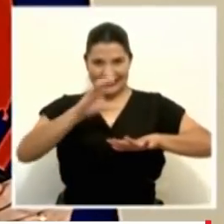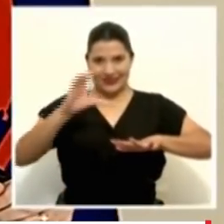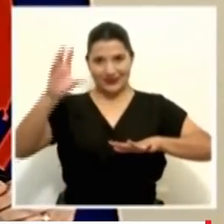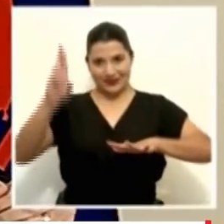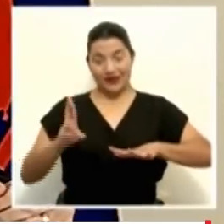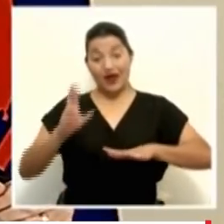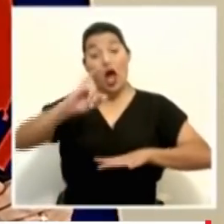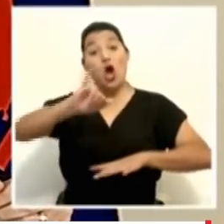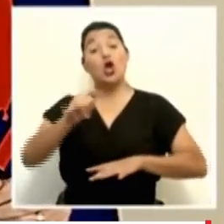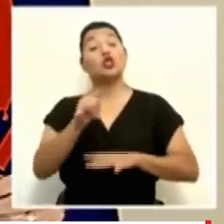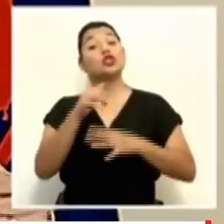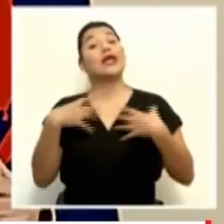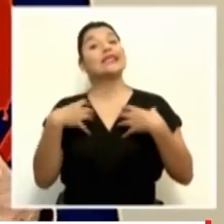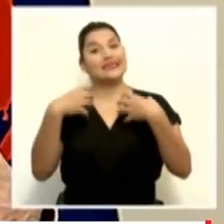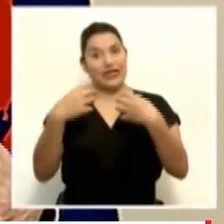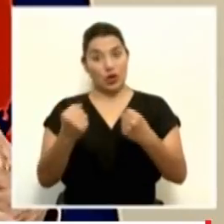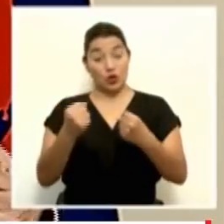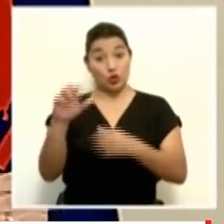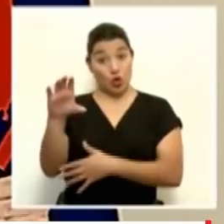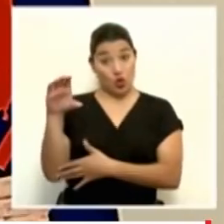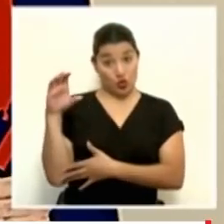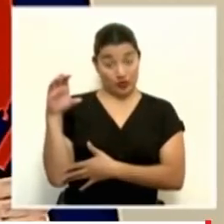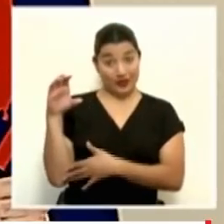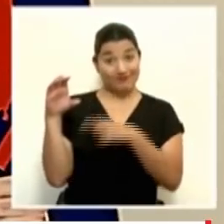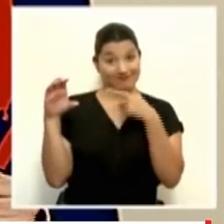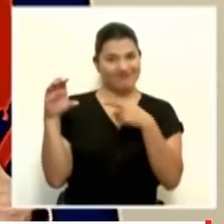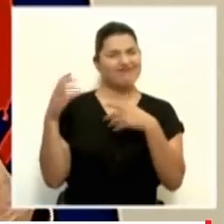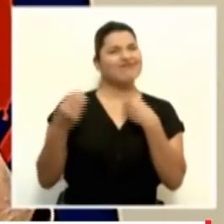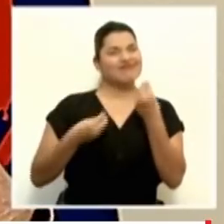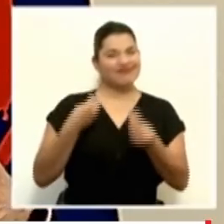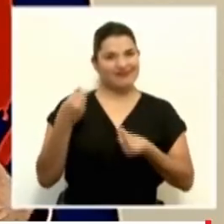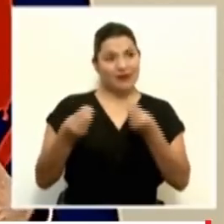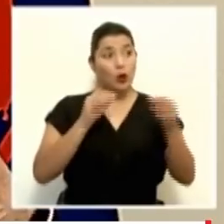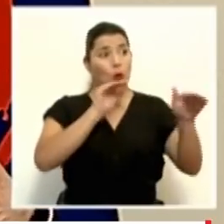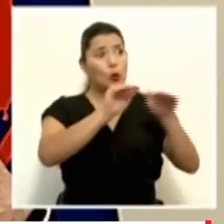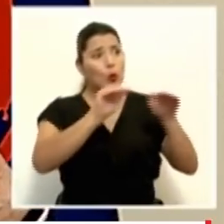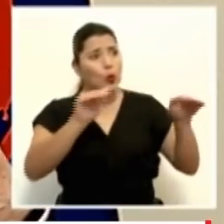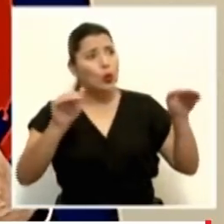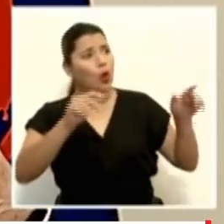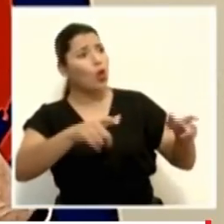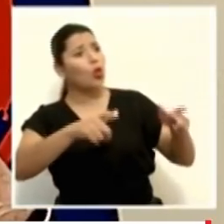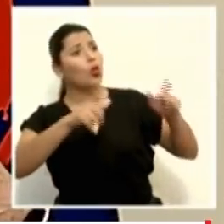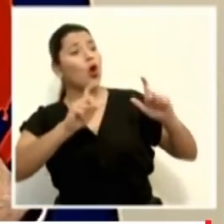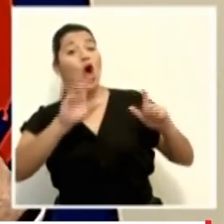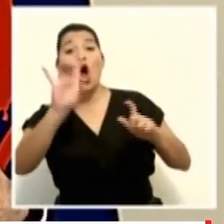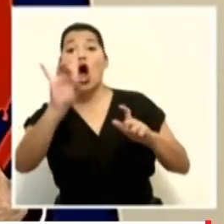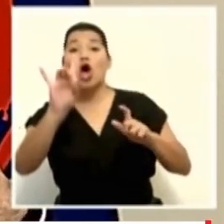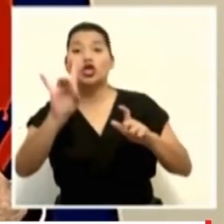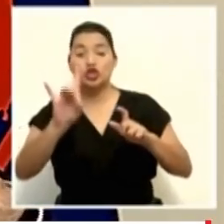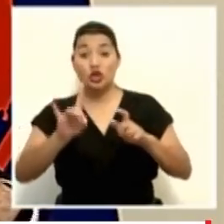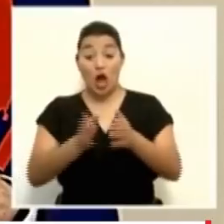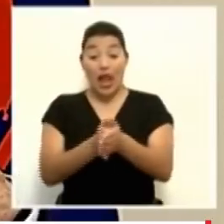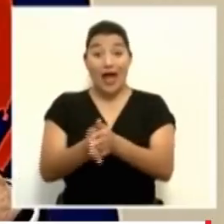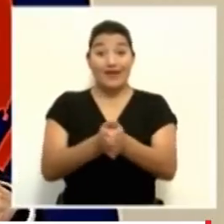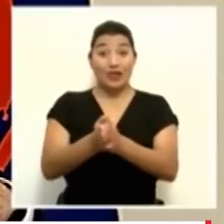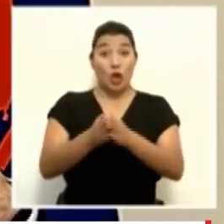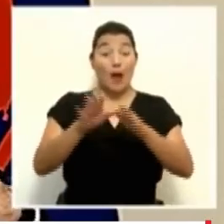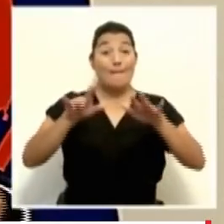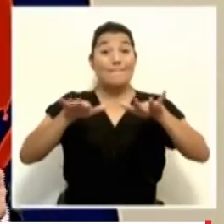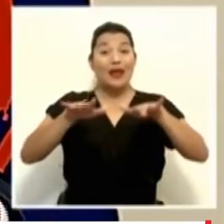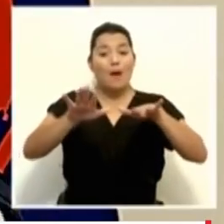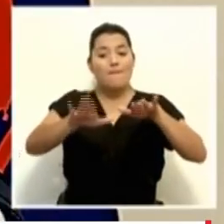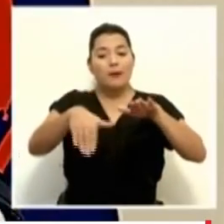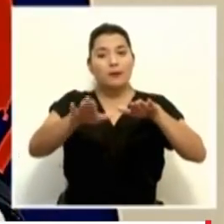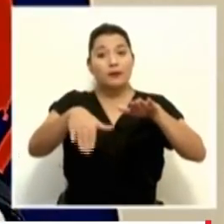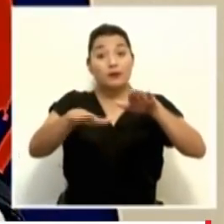Junta de Salud de Curriabat hizo un llamado para que se donaran ocho lavatorios de pedal para instalarlo